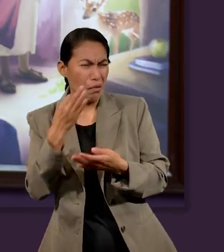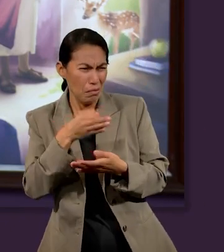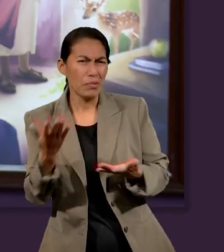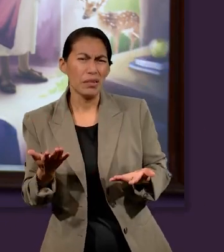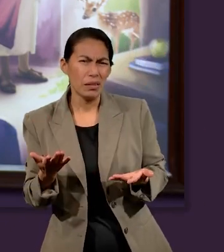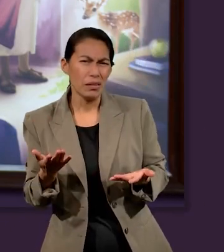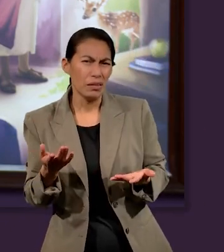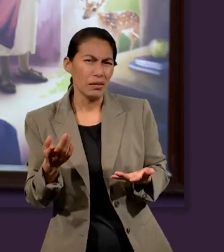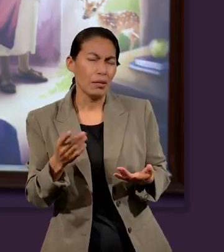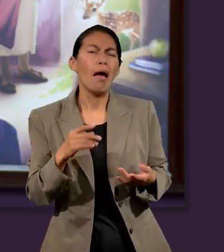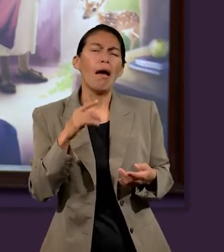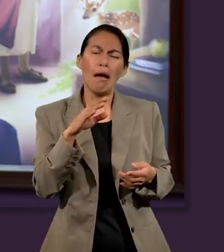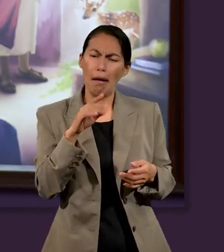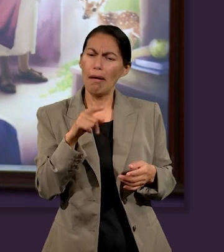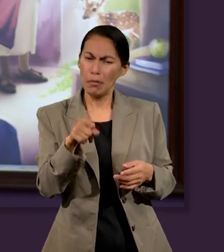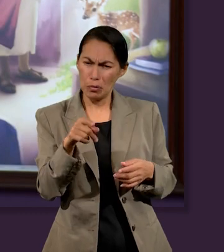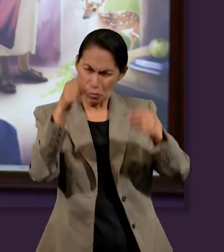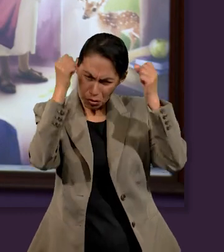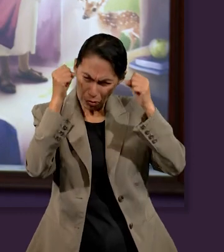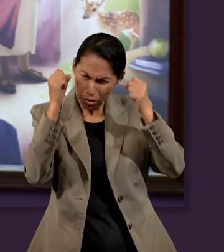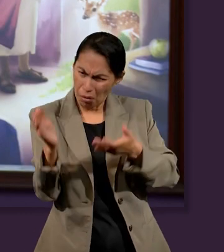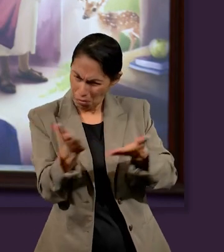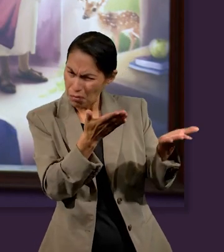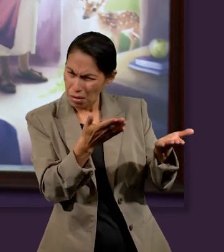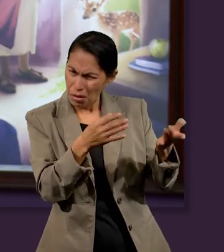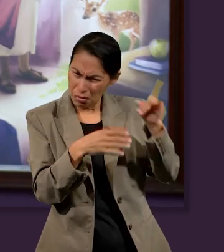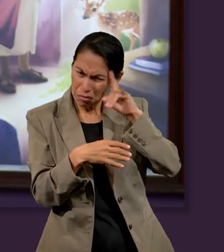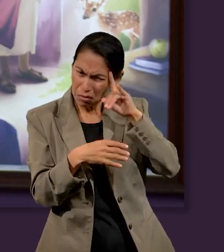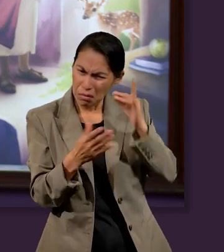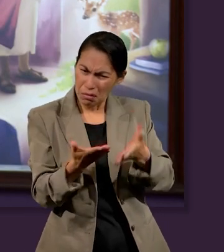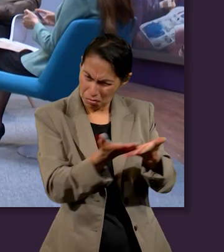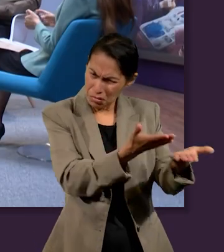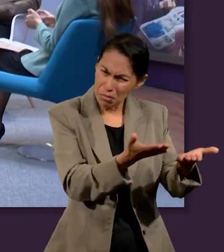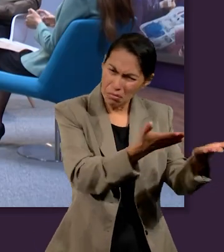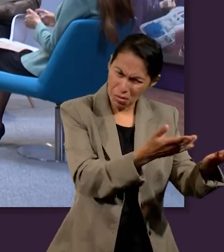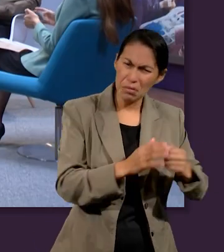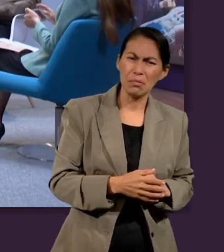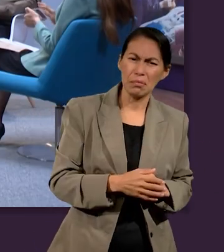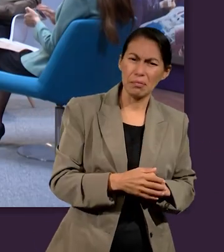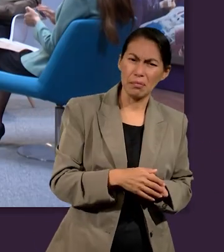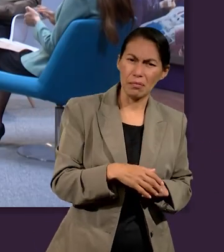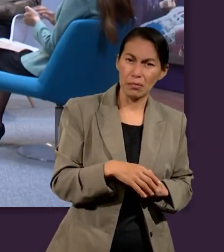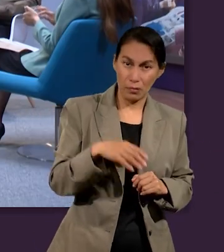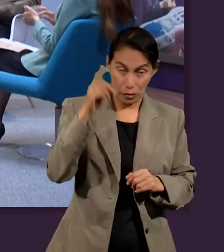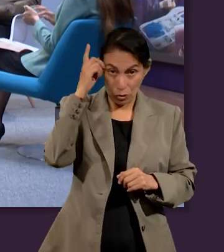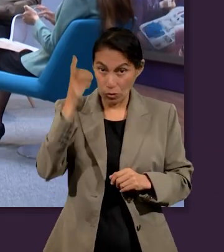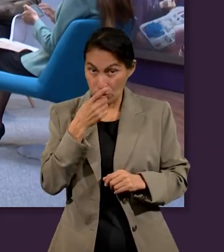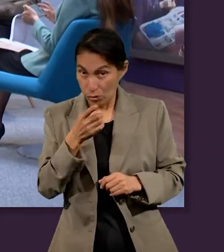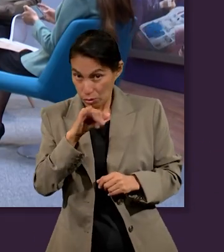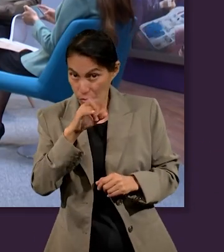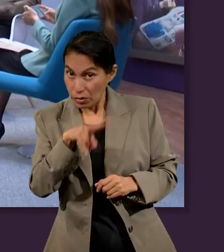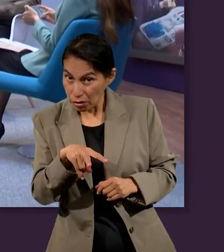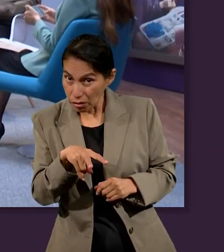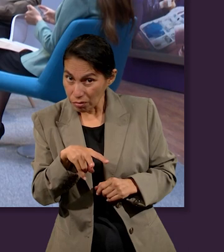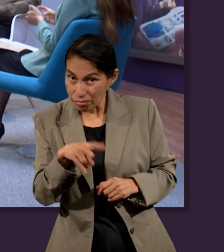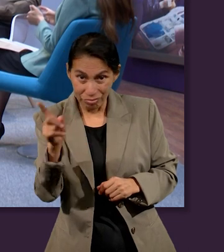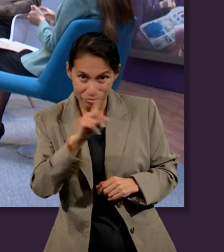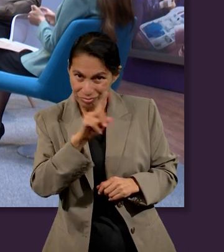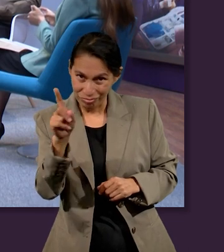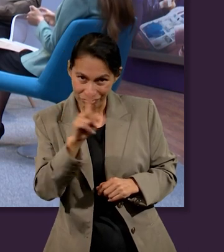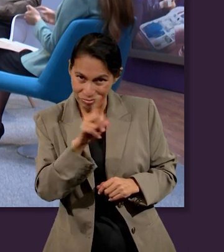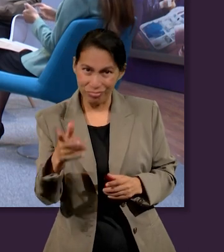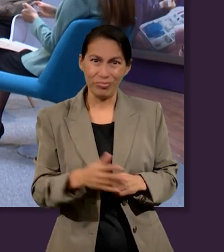cosas, ¿por qué ahora condescendería a pactar con el diablo esta cosa y decir, ah, sí,